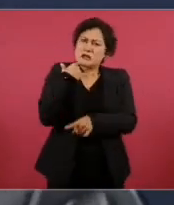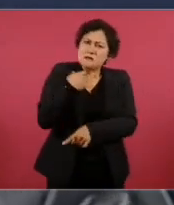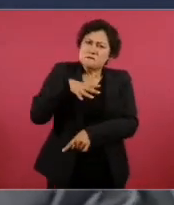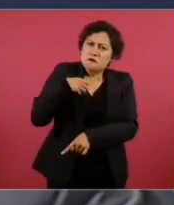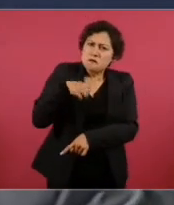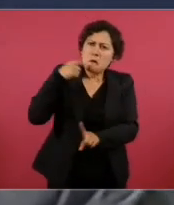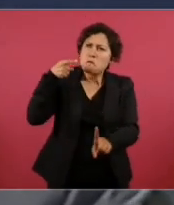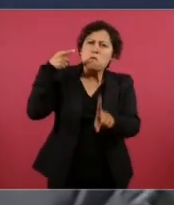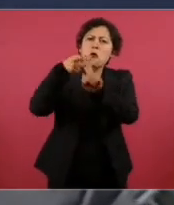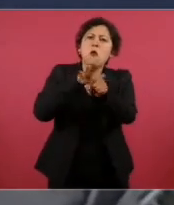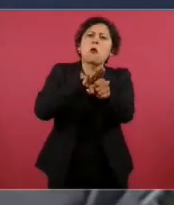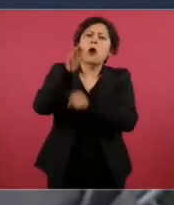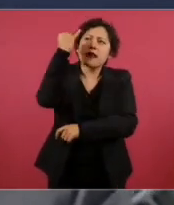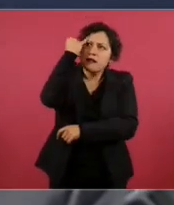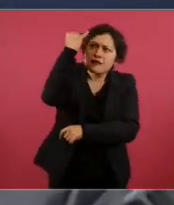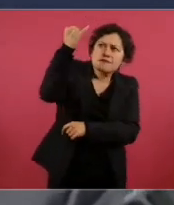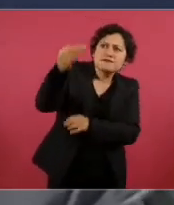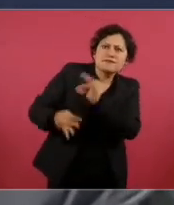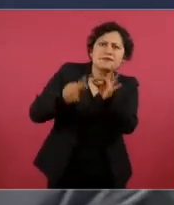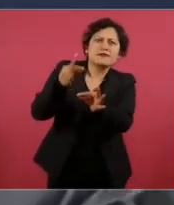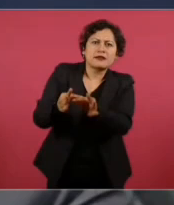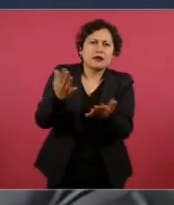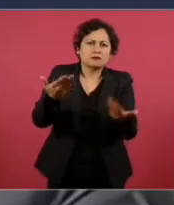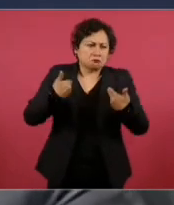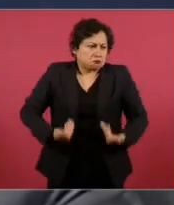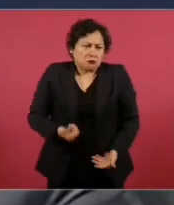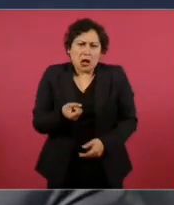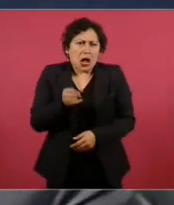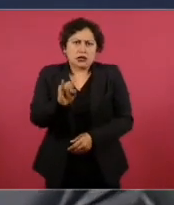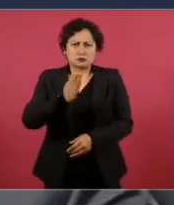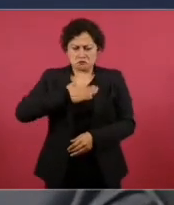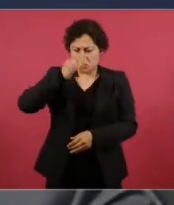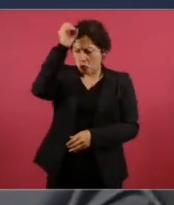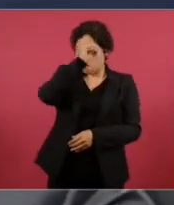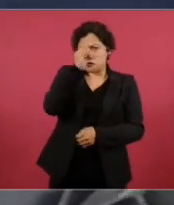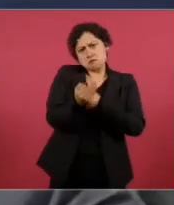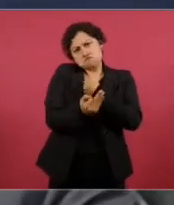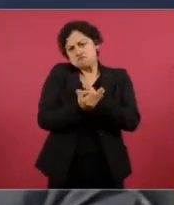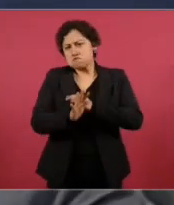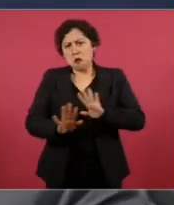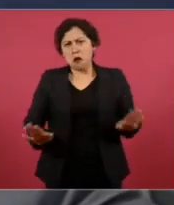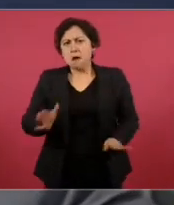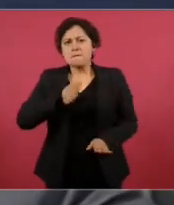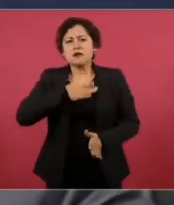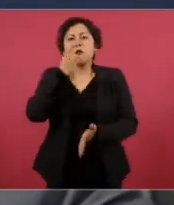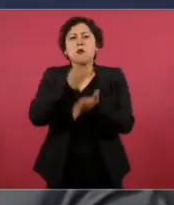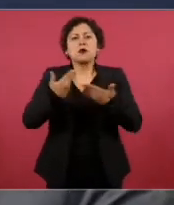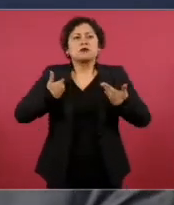de esta manera. Por eso me gusta defender mi manera de pensar y mi forma de ser. Entonces,